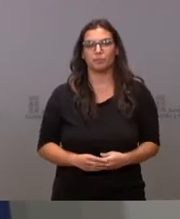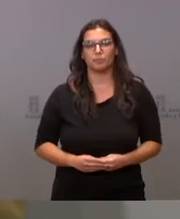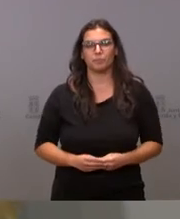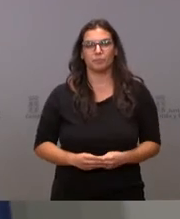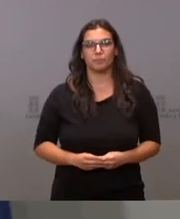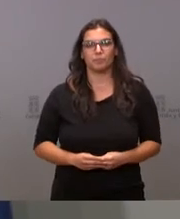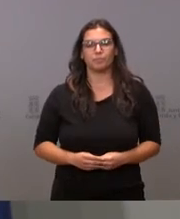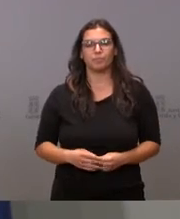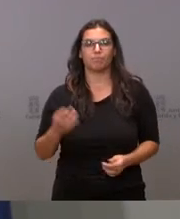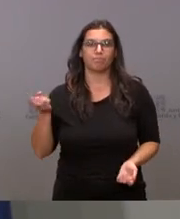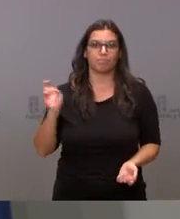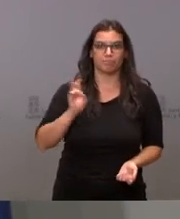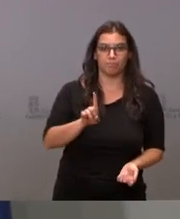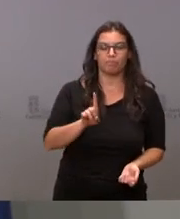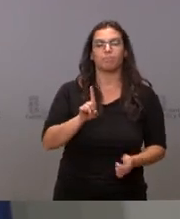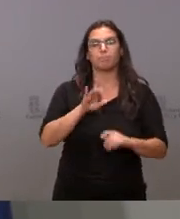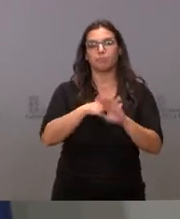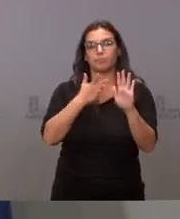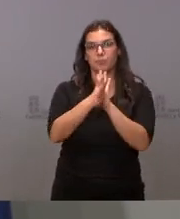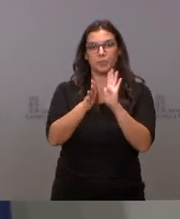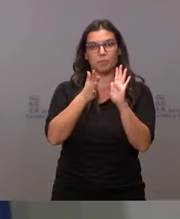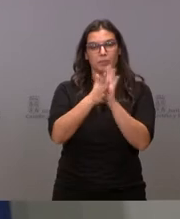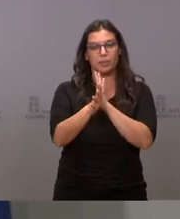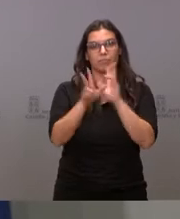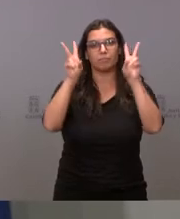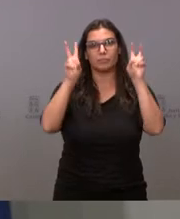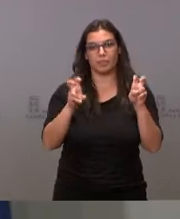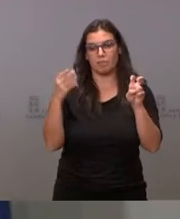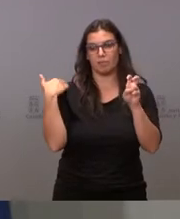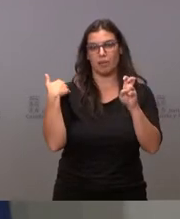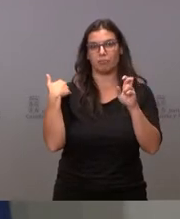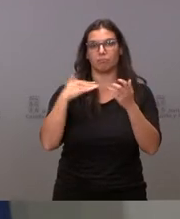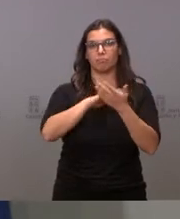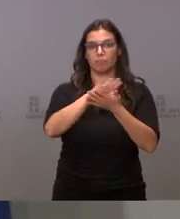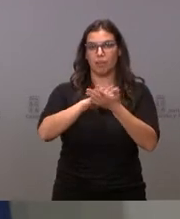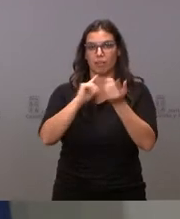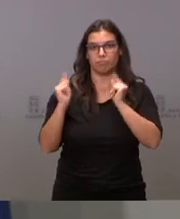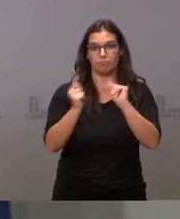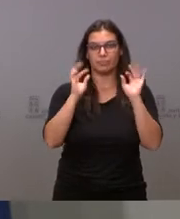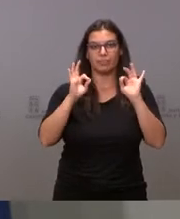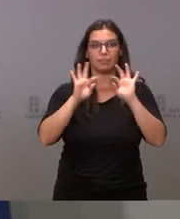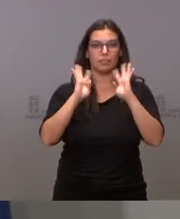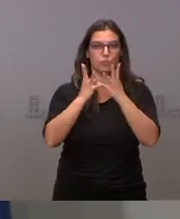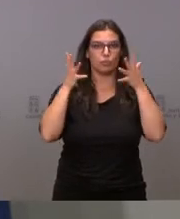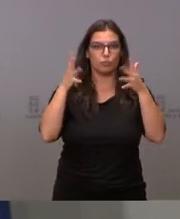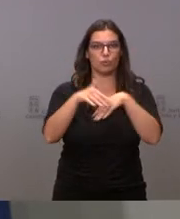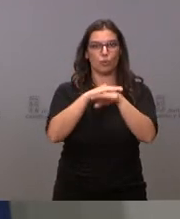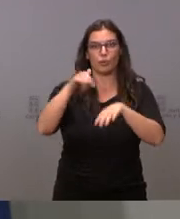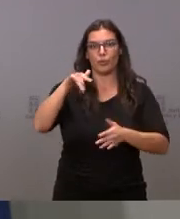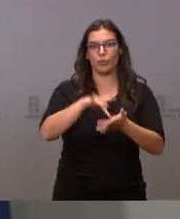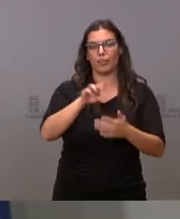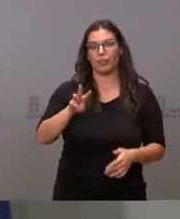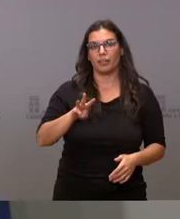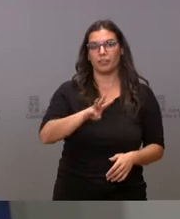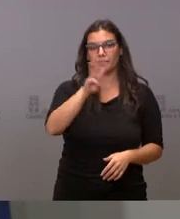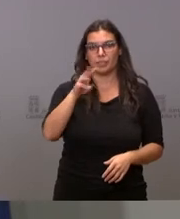Comparecemos para dar cuenta de los asuntos tratados en el Consejo de Gobierno del día de hoy, 3 de